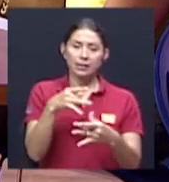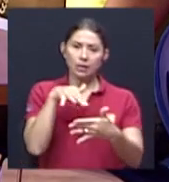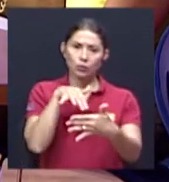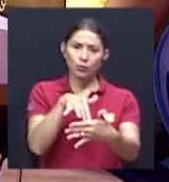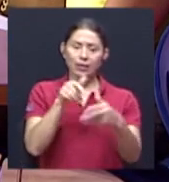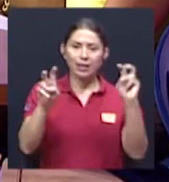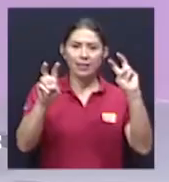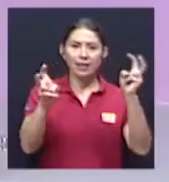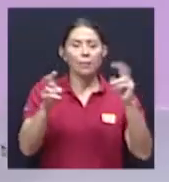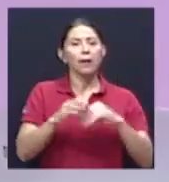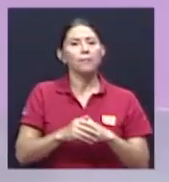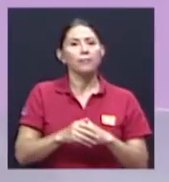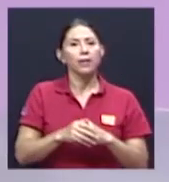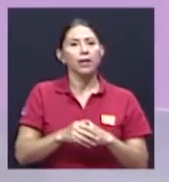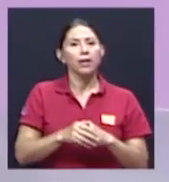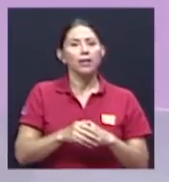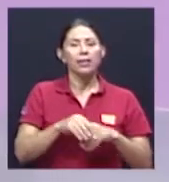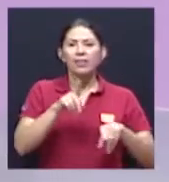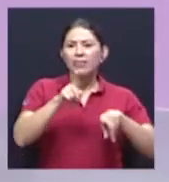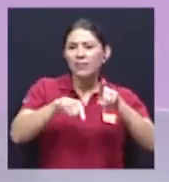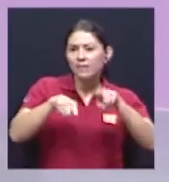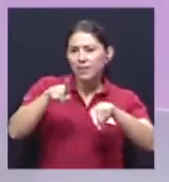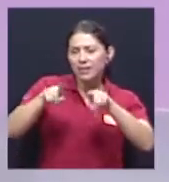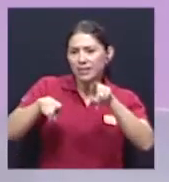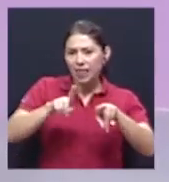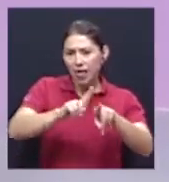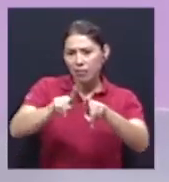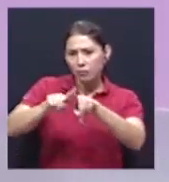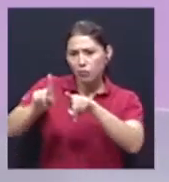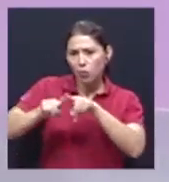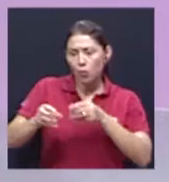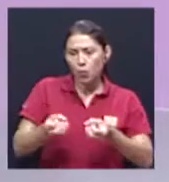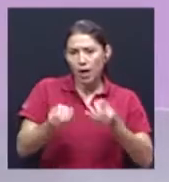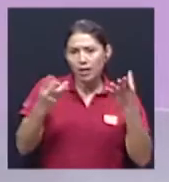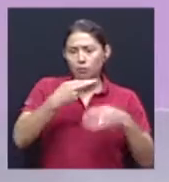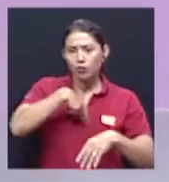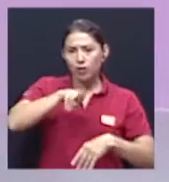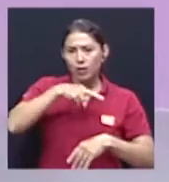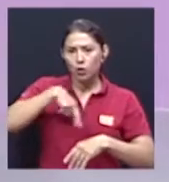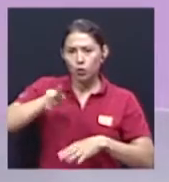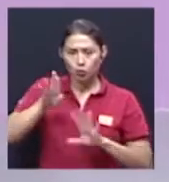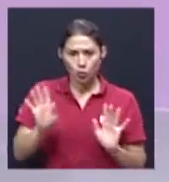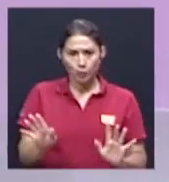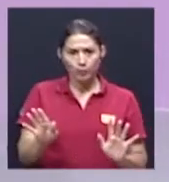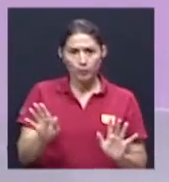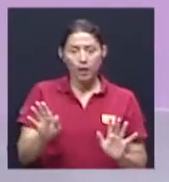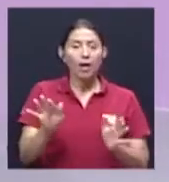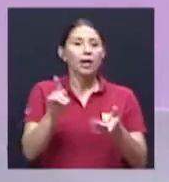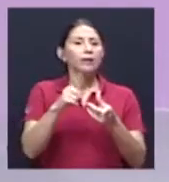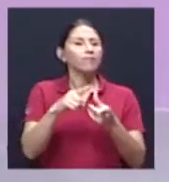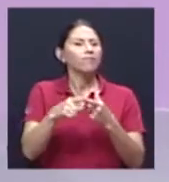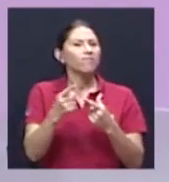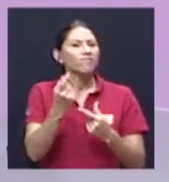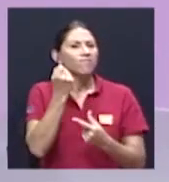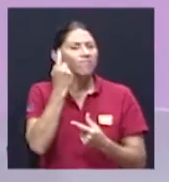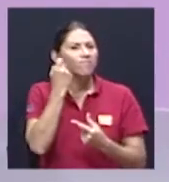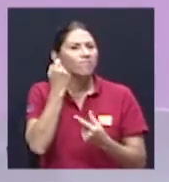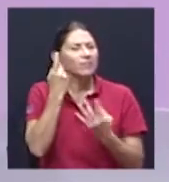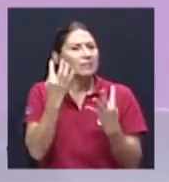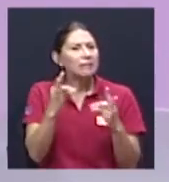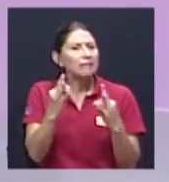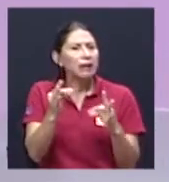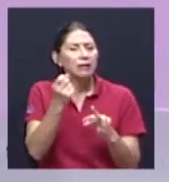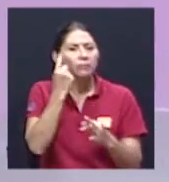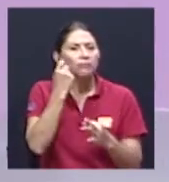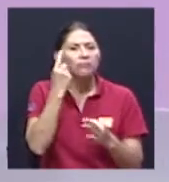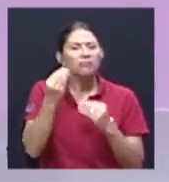de la diversidad o el pluralismo religioso. Por lo tanto, tratar de entender qué es lo que está pasando con todas